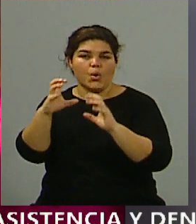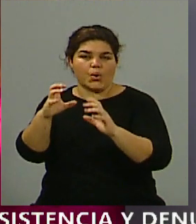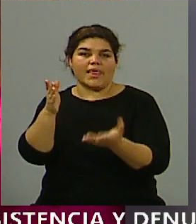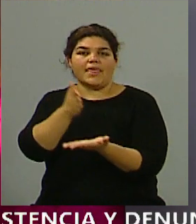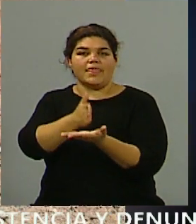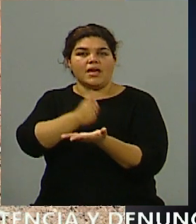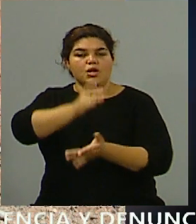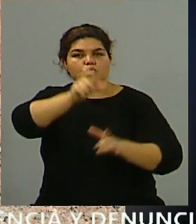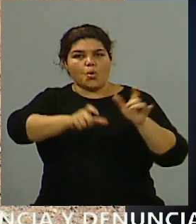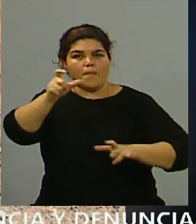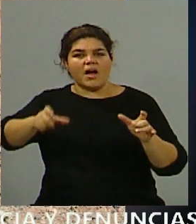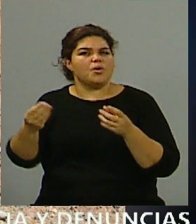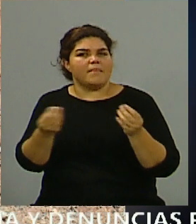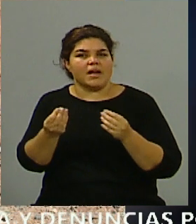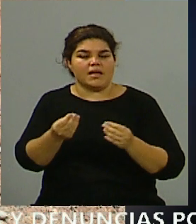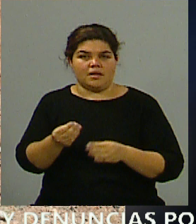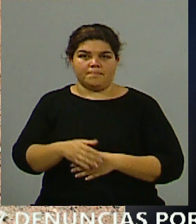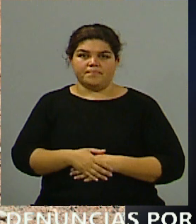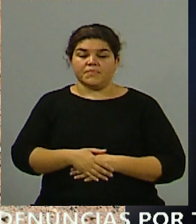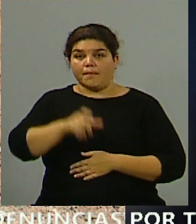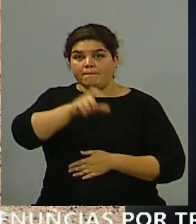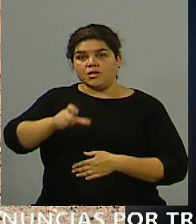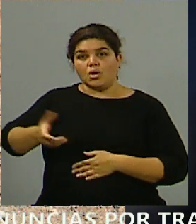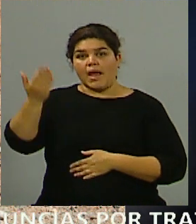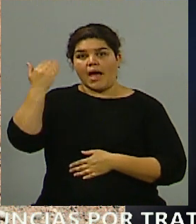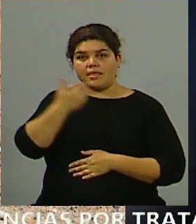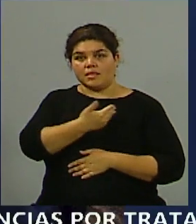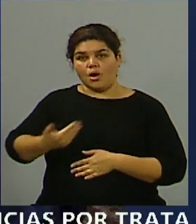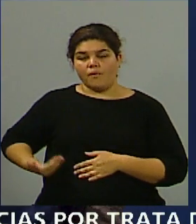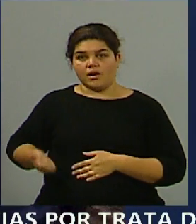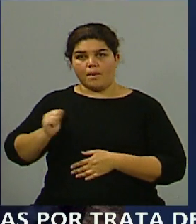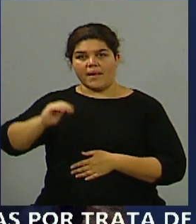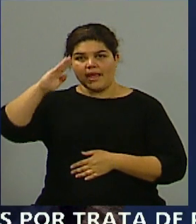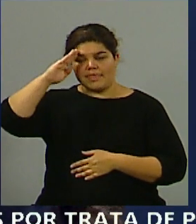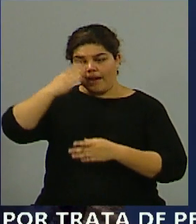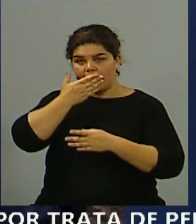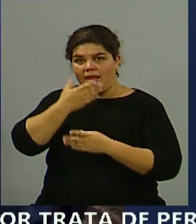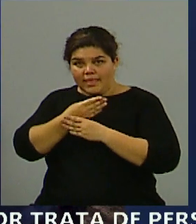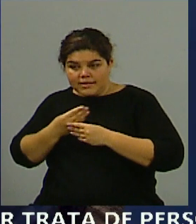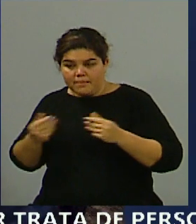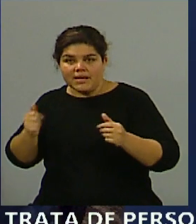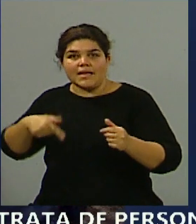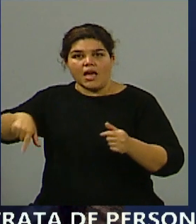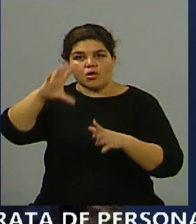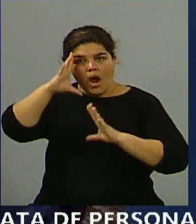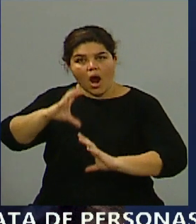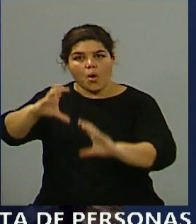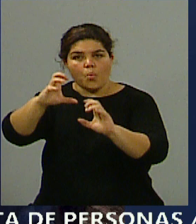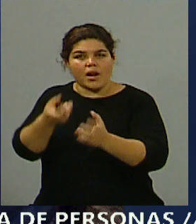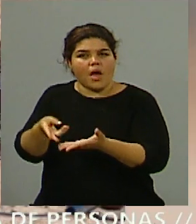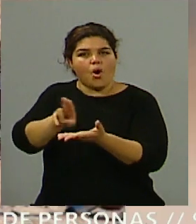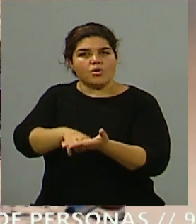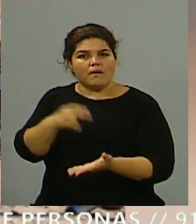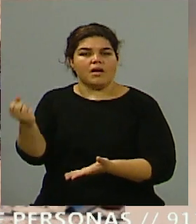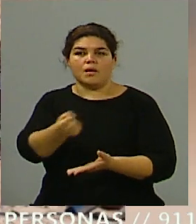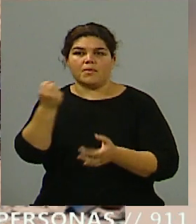derechos humanos mantener la memoria, verdad y justicia de los desaparecidos de nuestra provincia. Se inauguró la puesta en